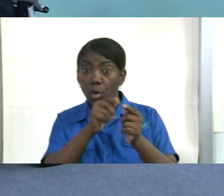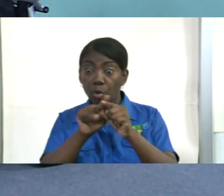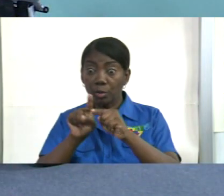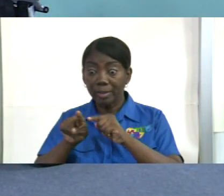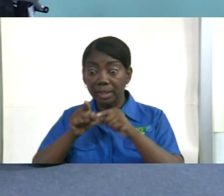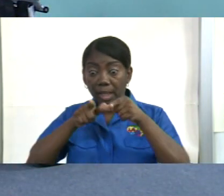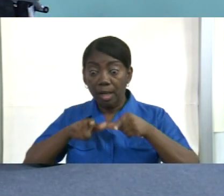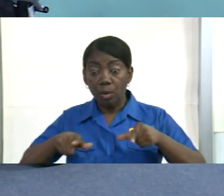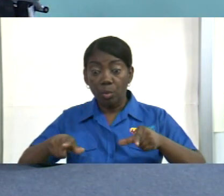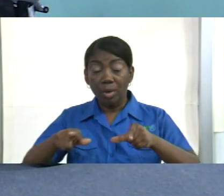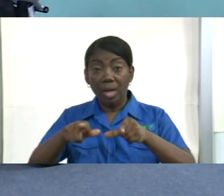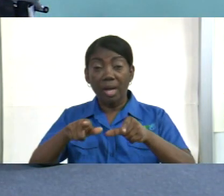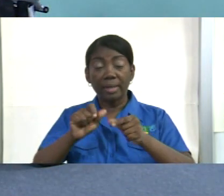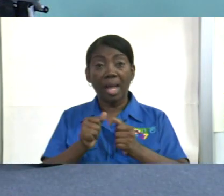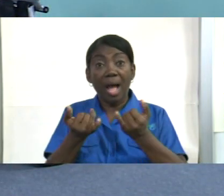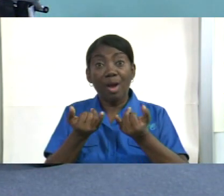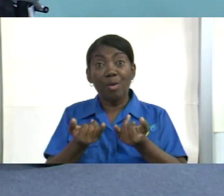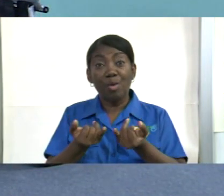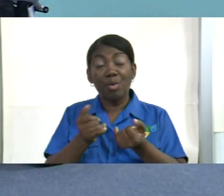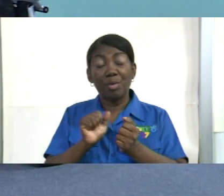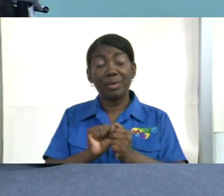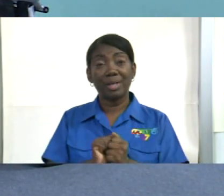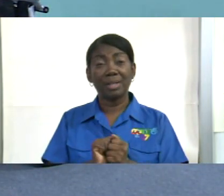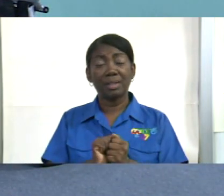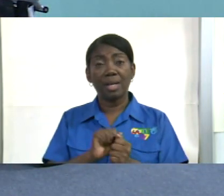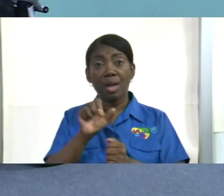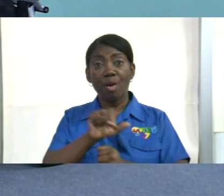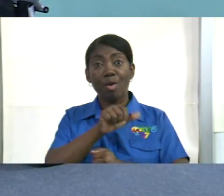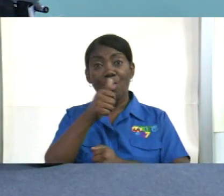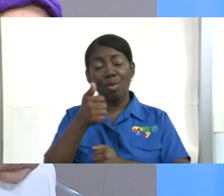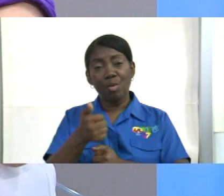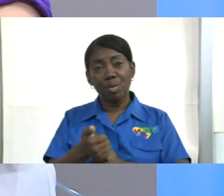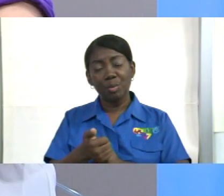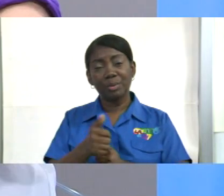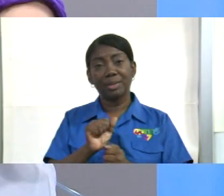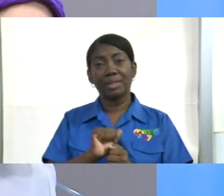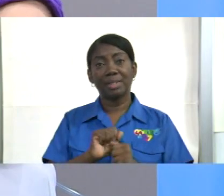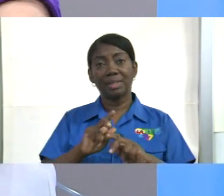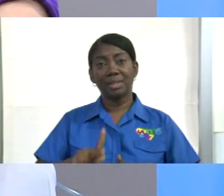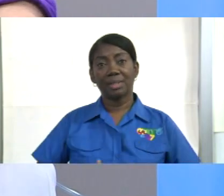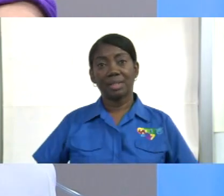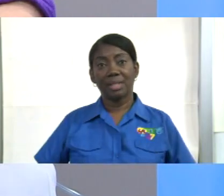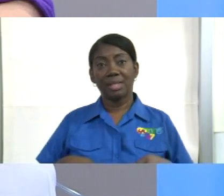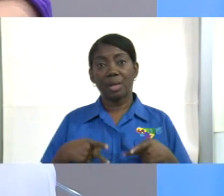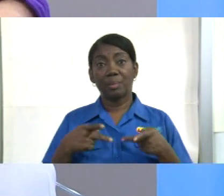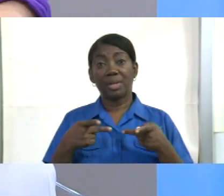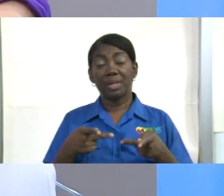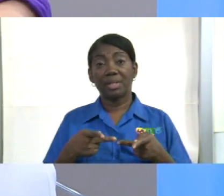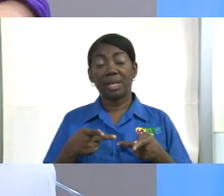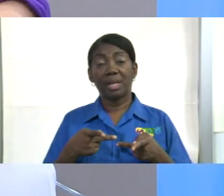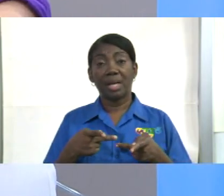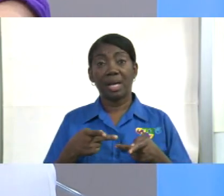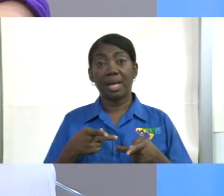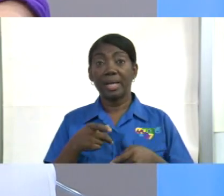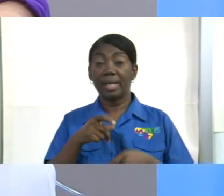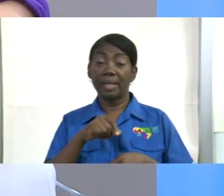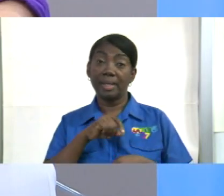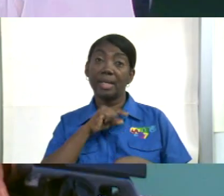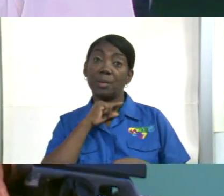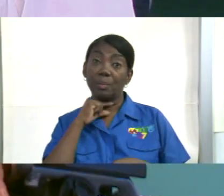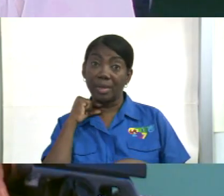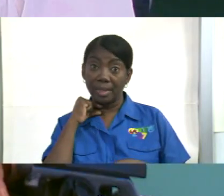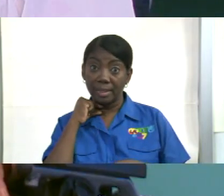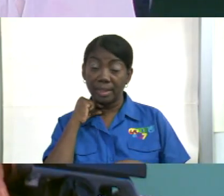bueno, ahora le ha tocado otra etapa de la vida y el Padre Rómulo, Monseñor